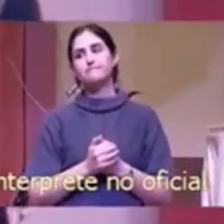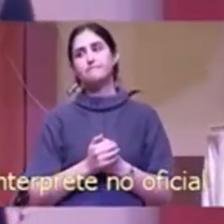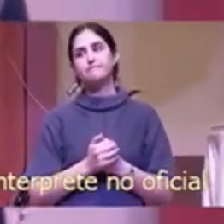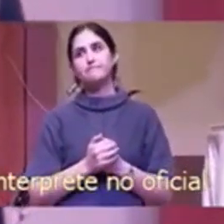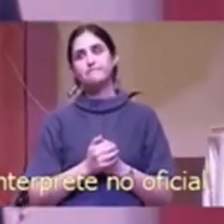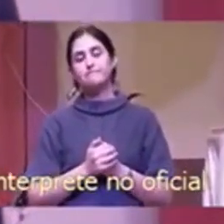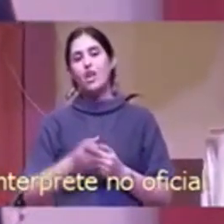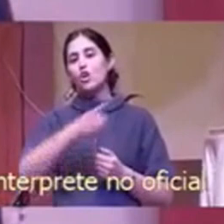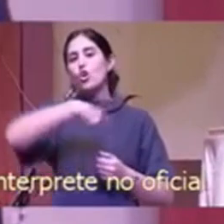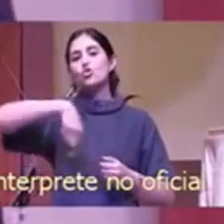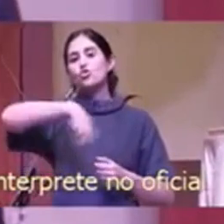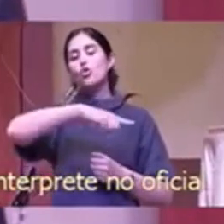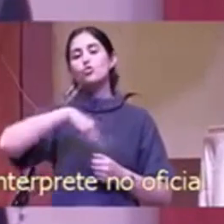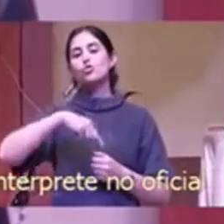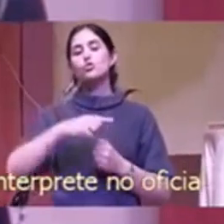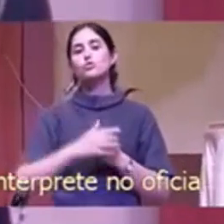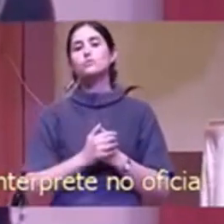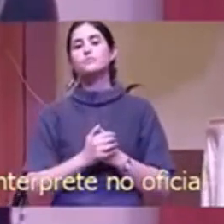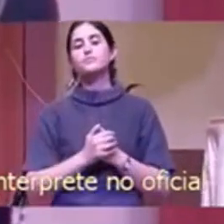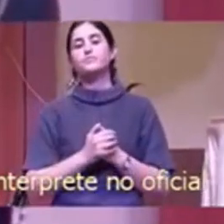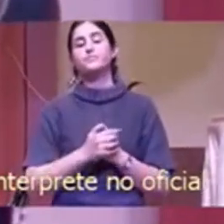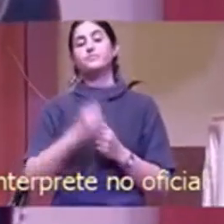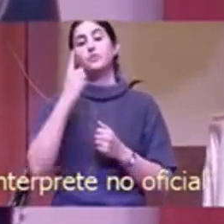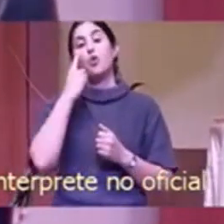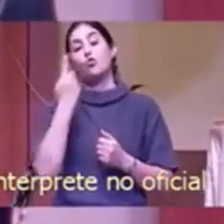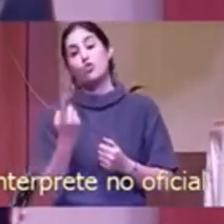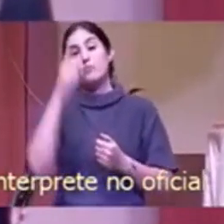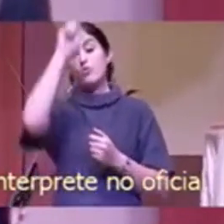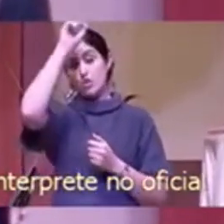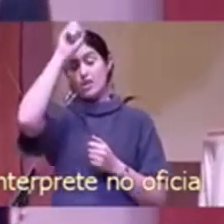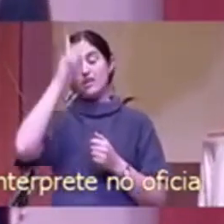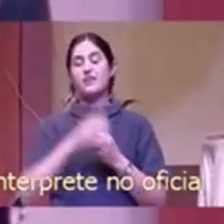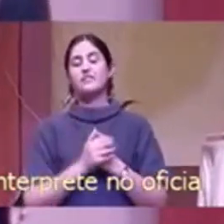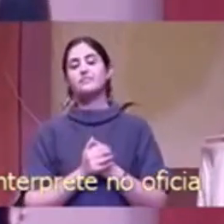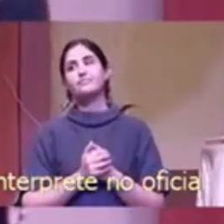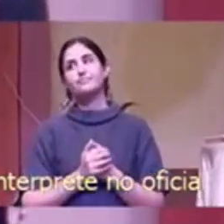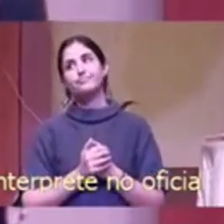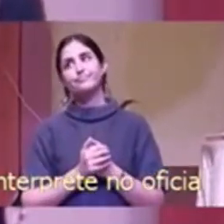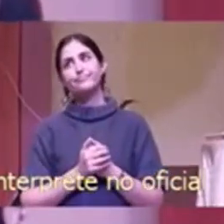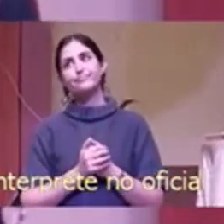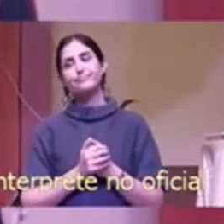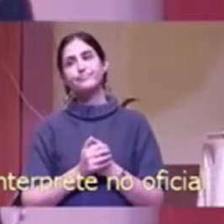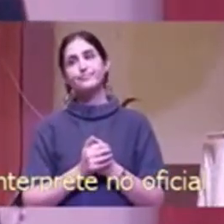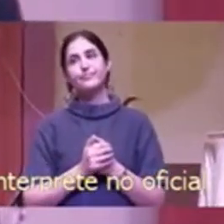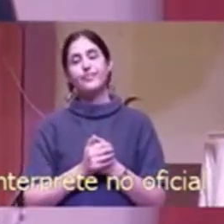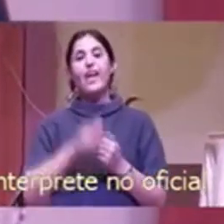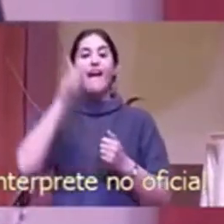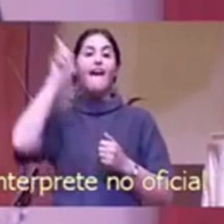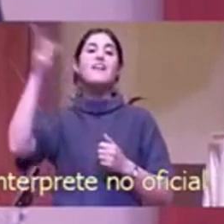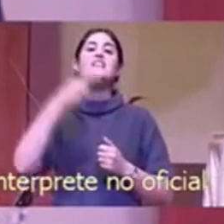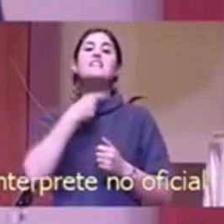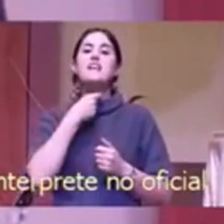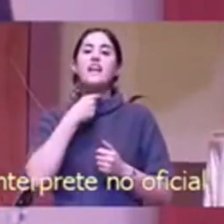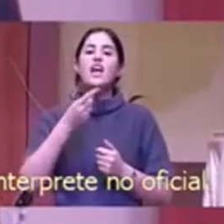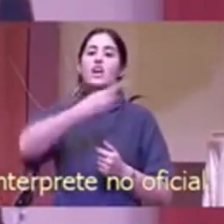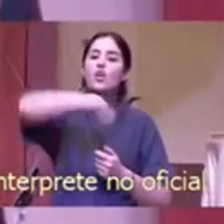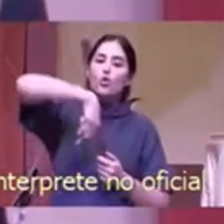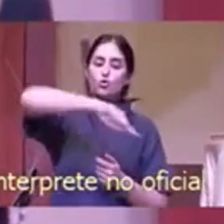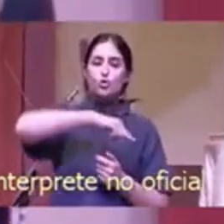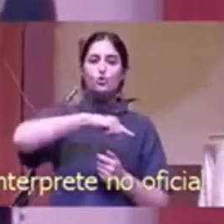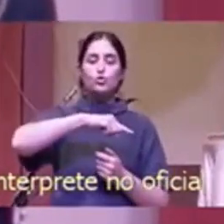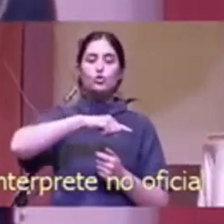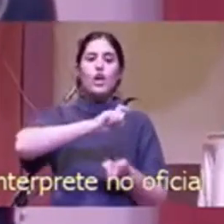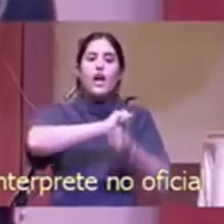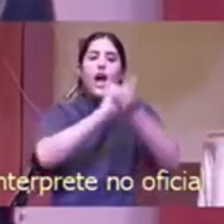Como cristianos del Evangelio de Jesucristo, somos llamados a influenciar la